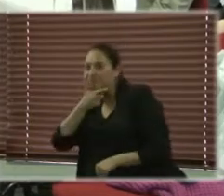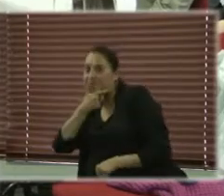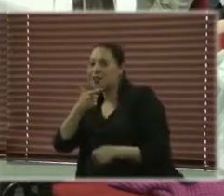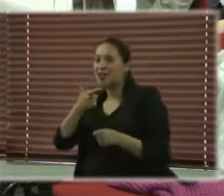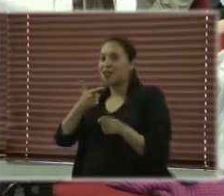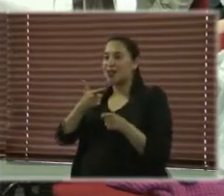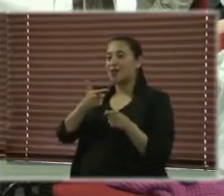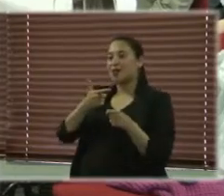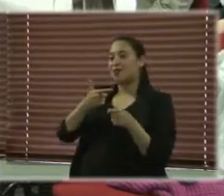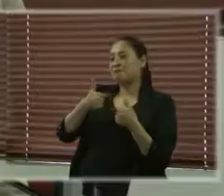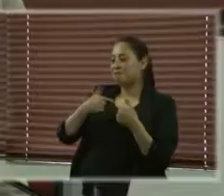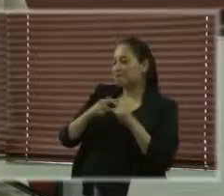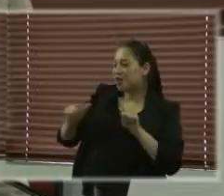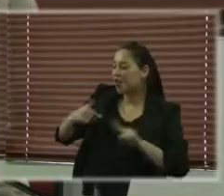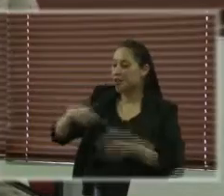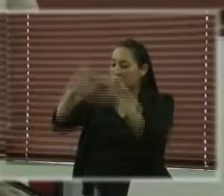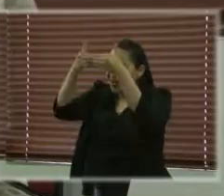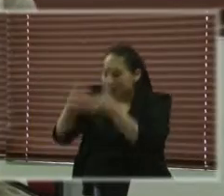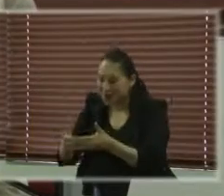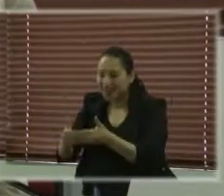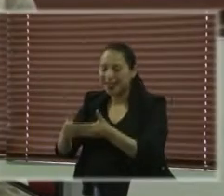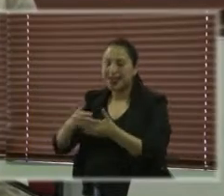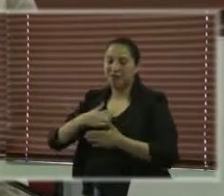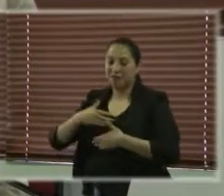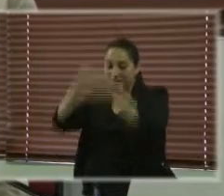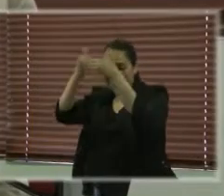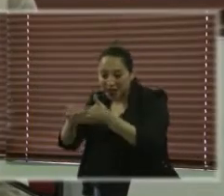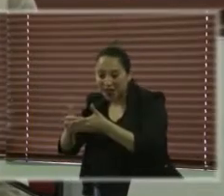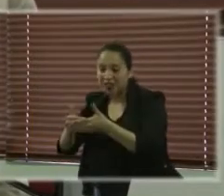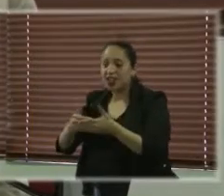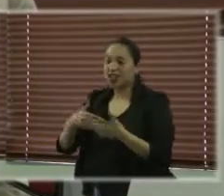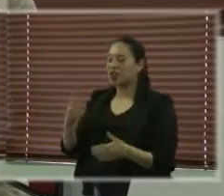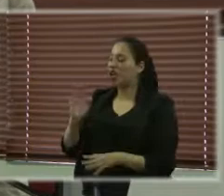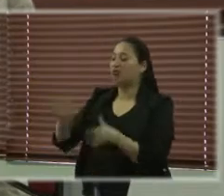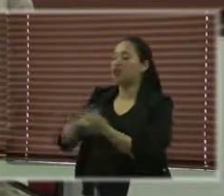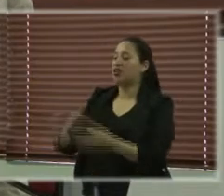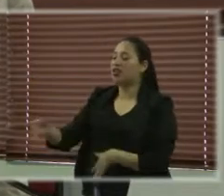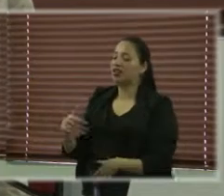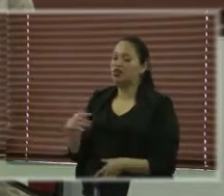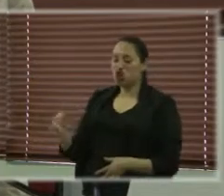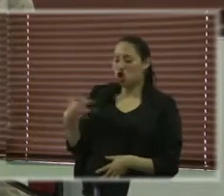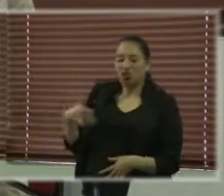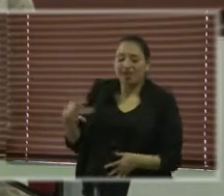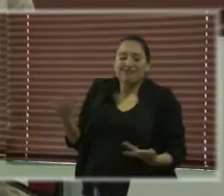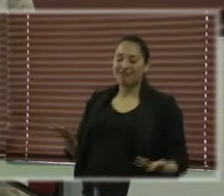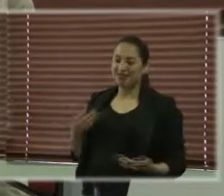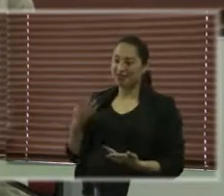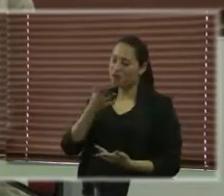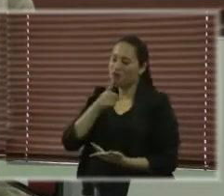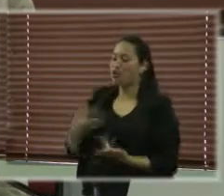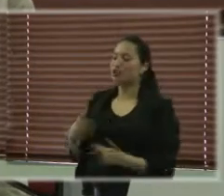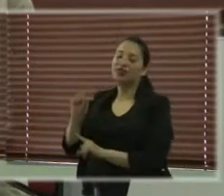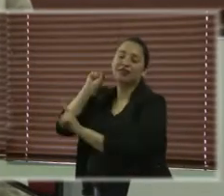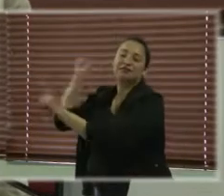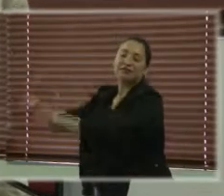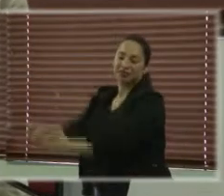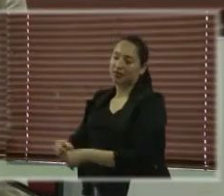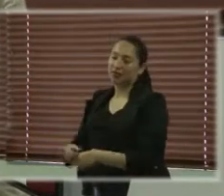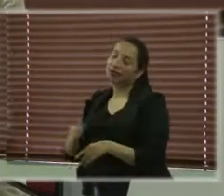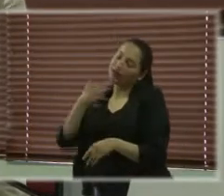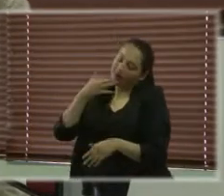Sí, yo creo que las preguntas que tú has hecho son muy importantes pero lamento decir que hay muy poca información.